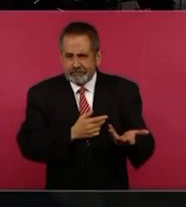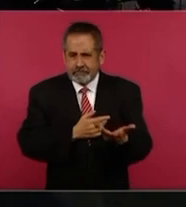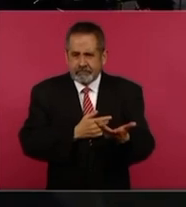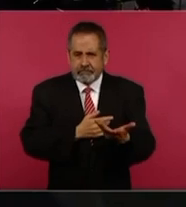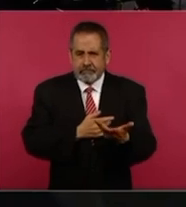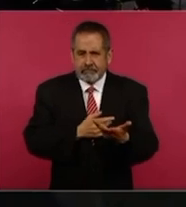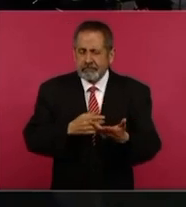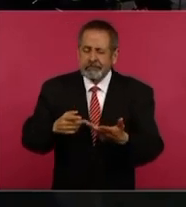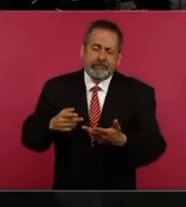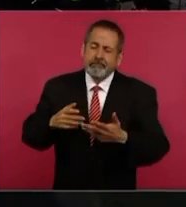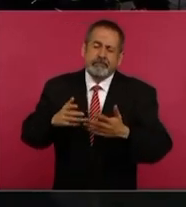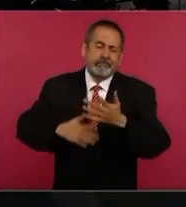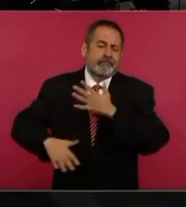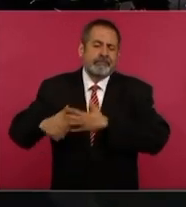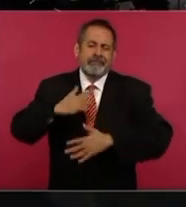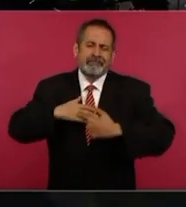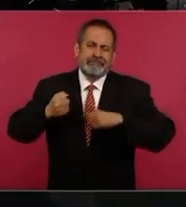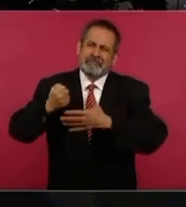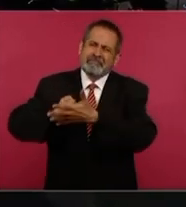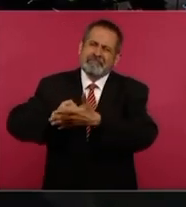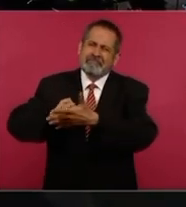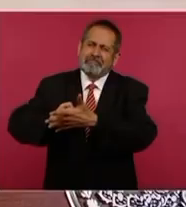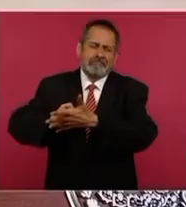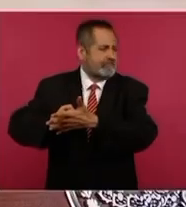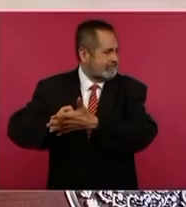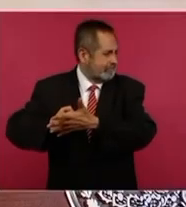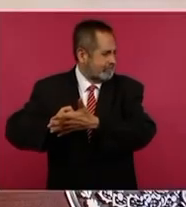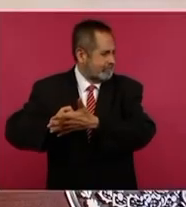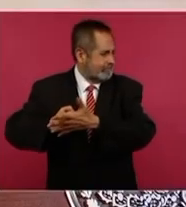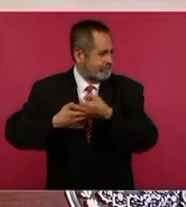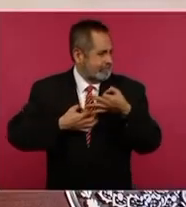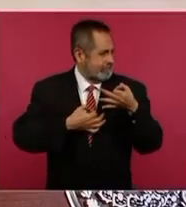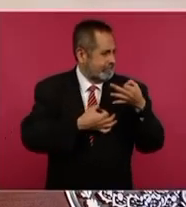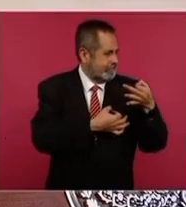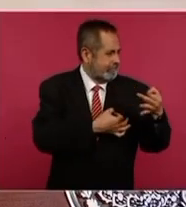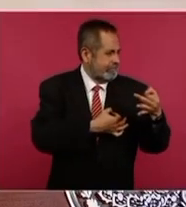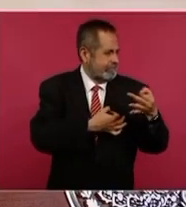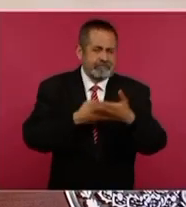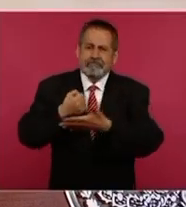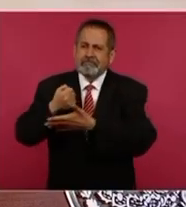se cansan de ser como eran